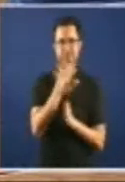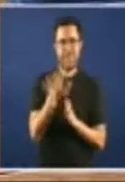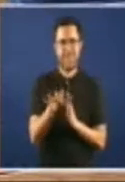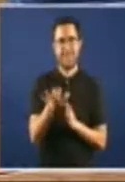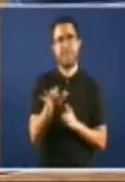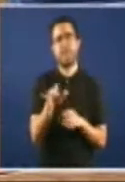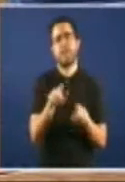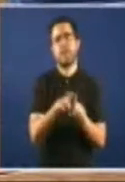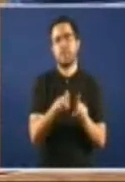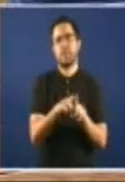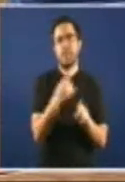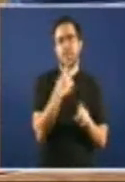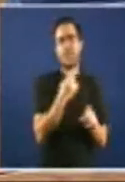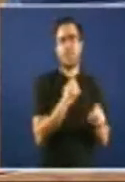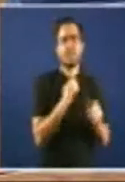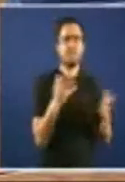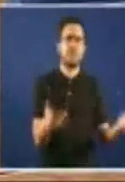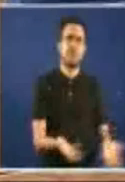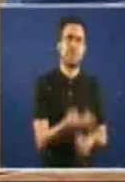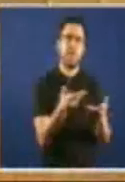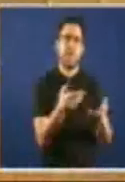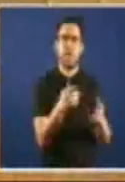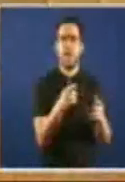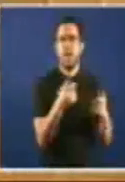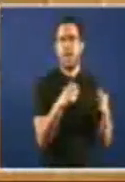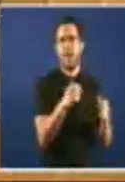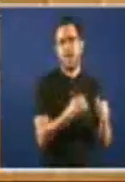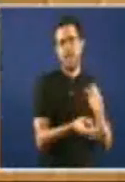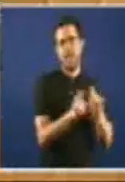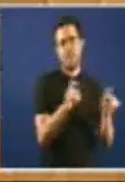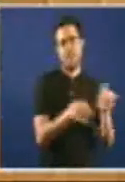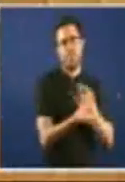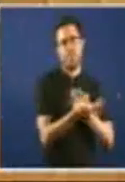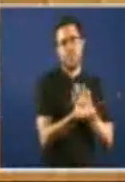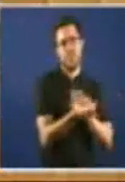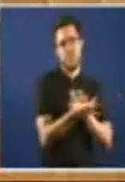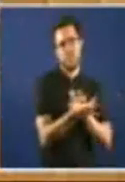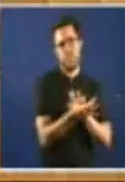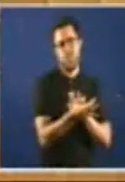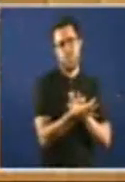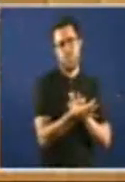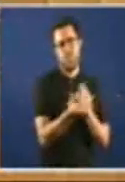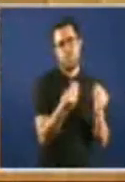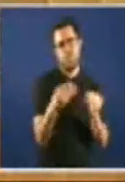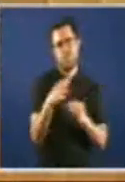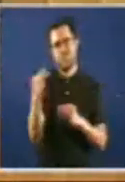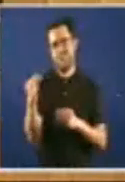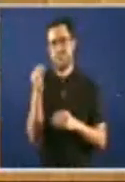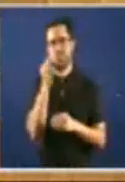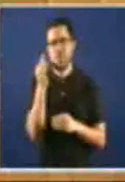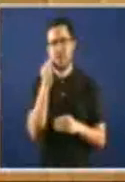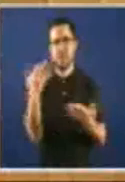Colectivo E o emprendimento Femenino Por é claro As mulleres Bueno Pero eso é igual Que nos orzamentos No? Muy